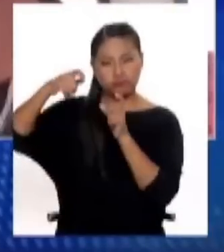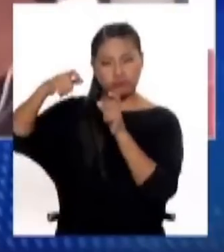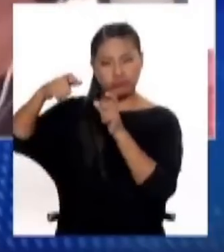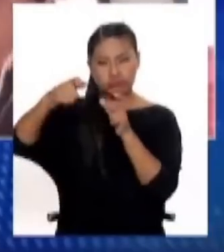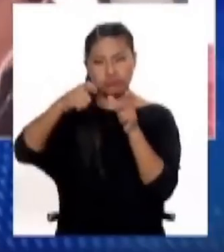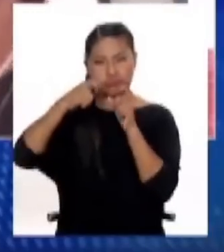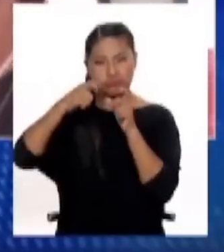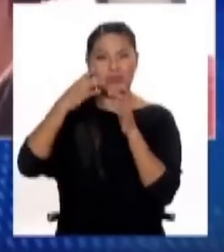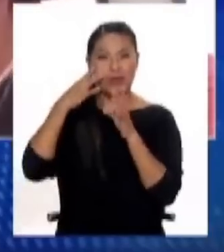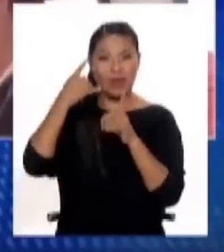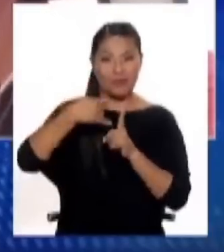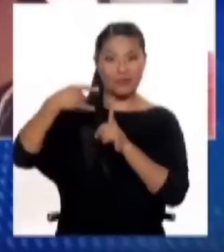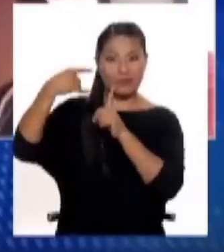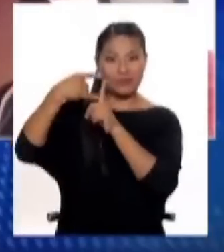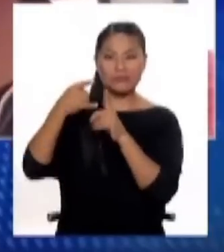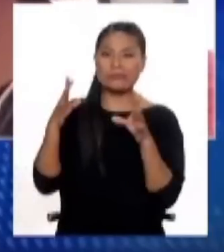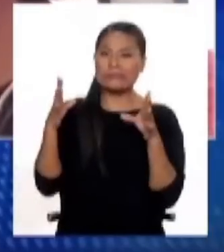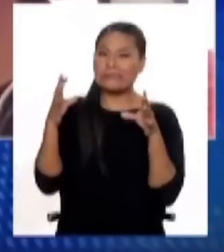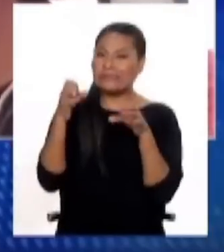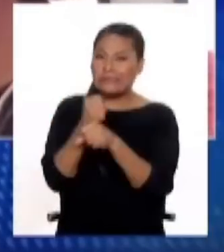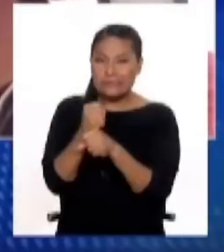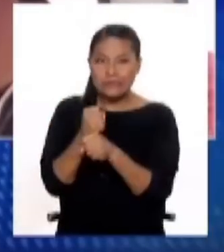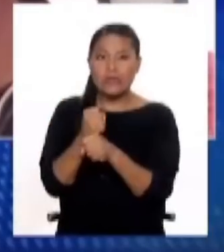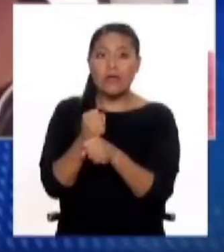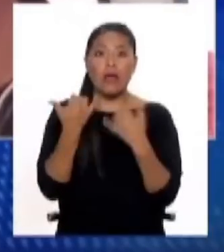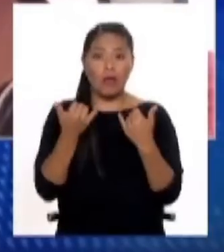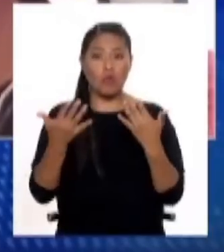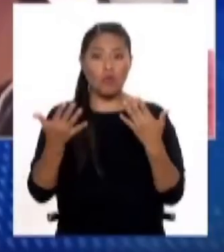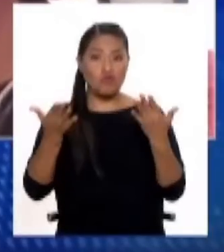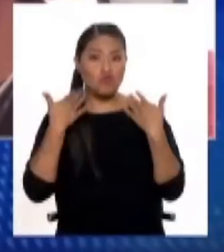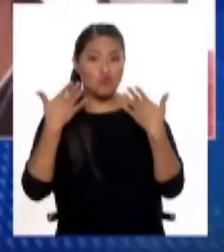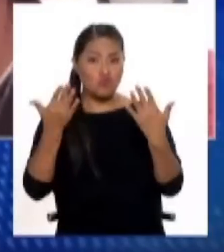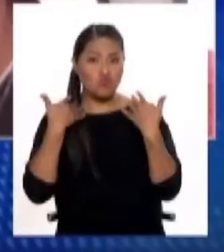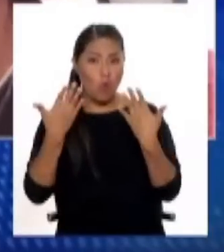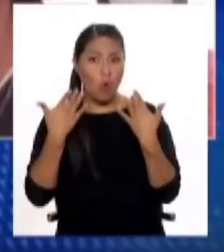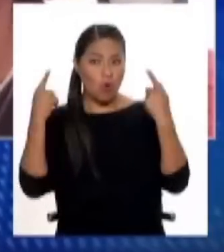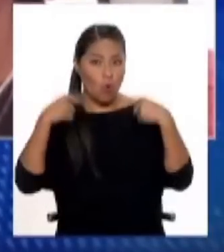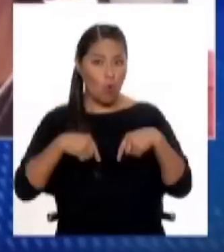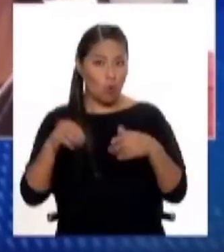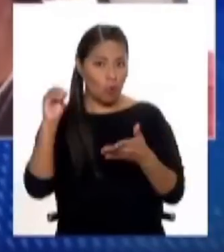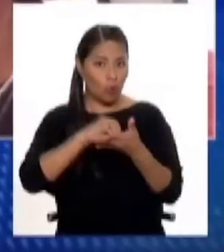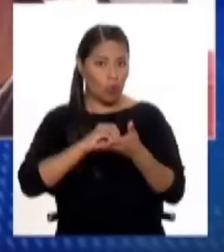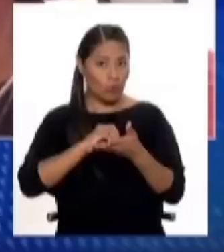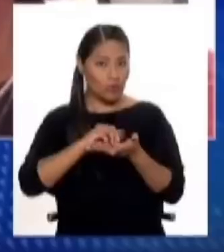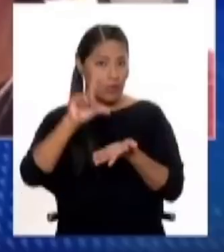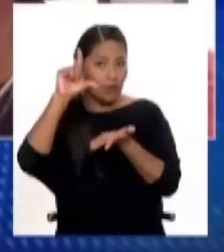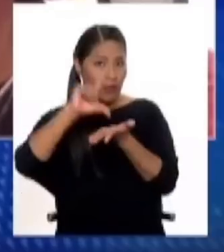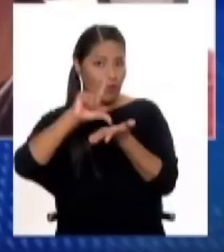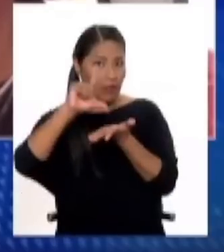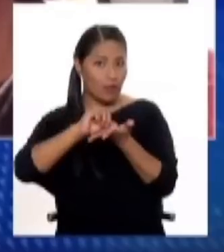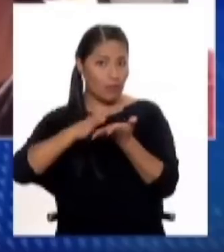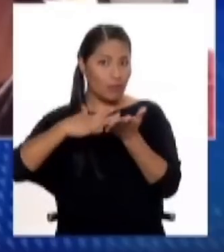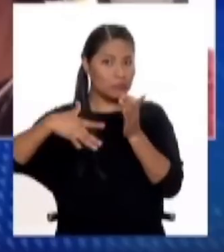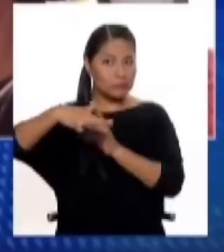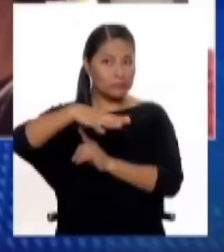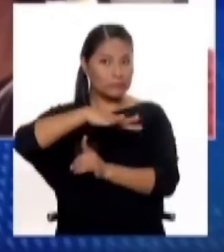de Zoom. Rápidamente, ¿volverán los días soleados a Lima otra vez? ¿Cómo está el tema climático?